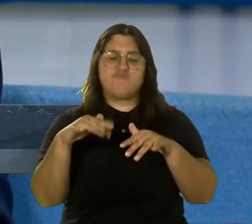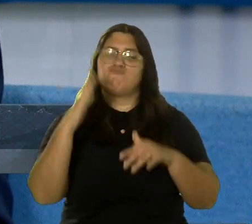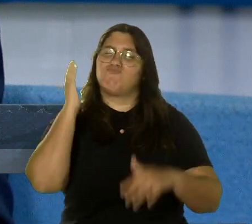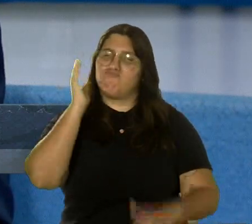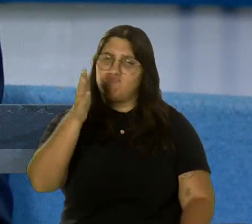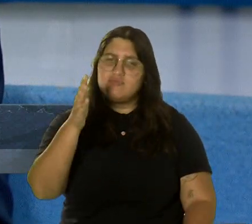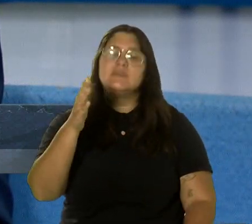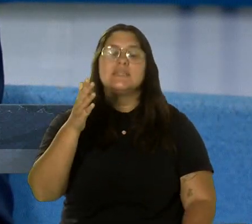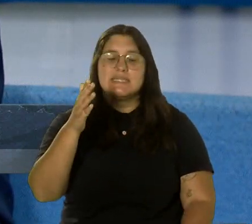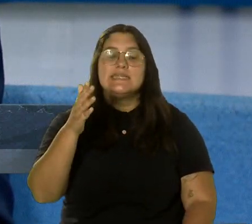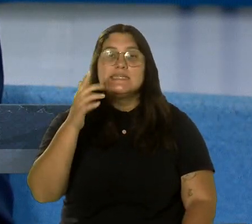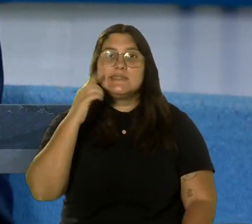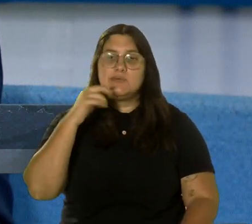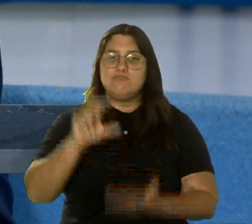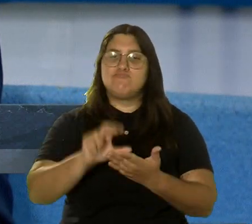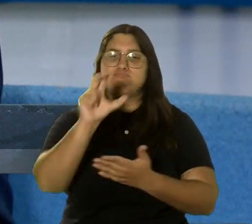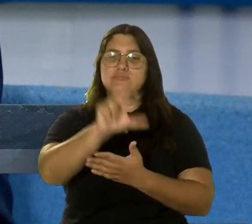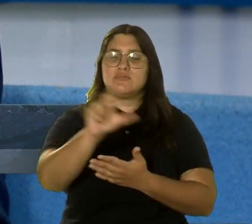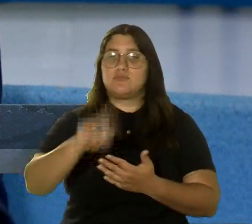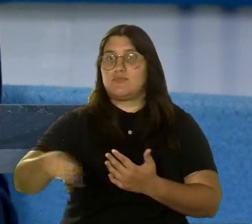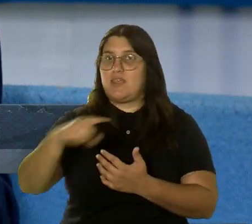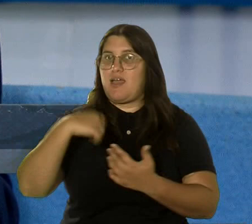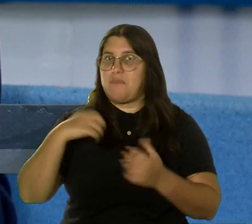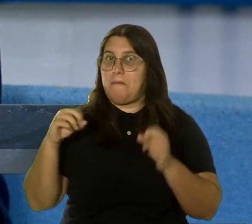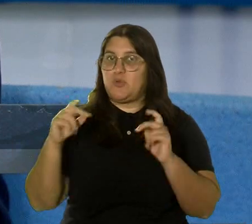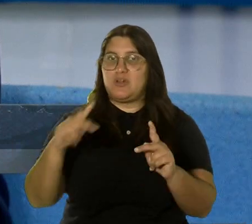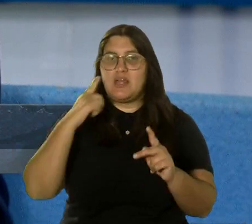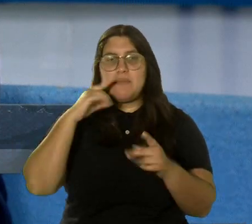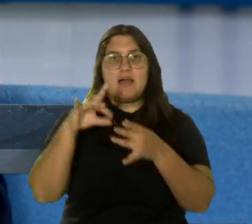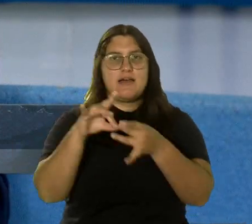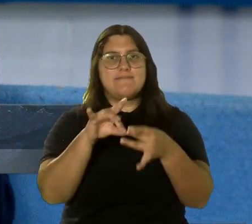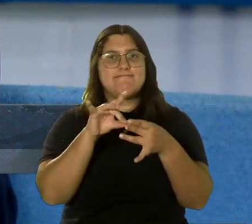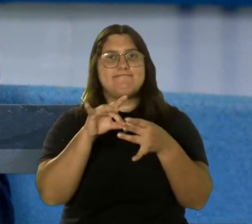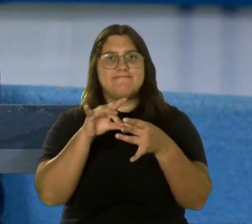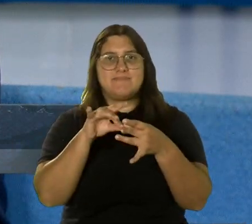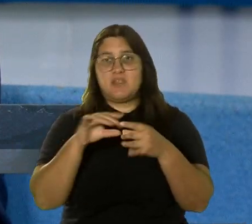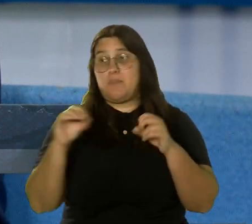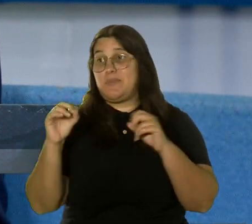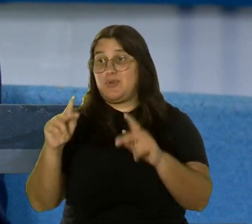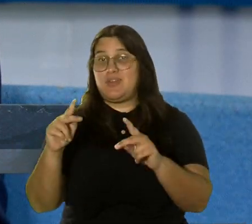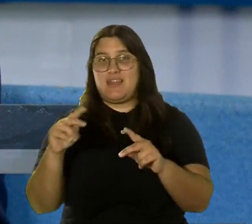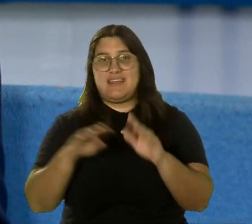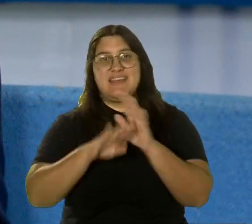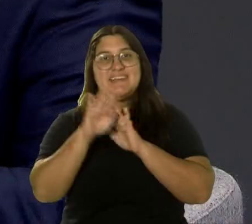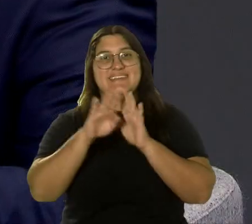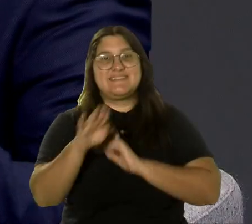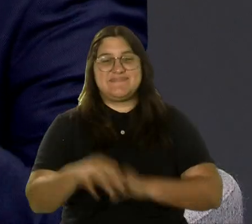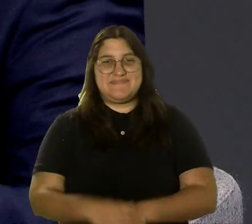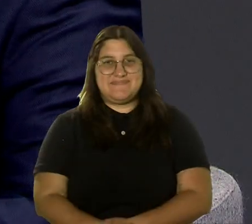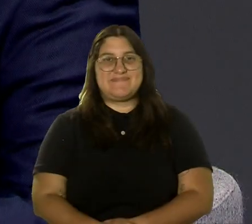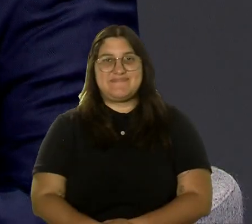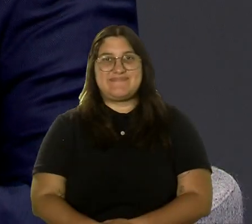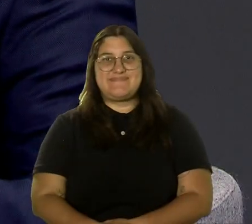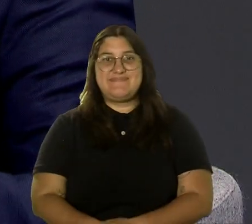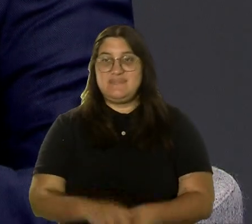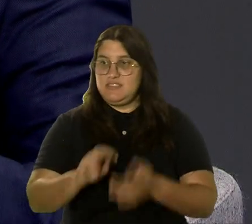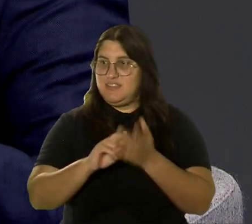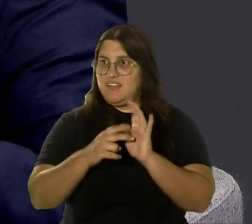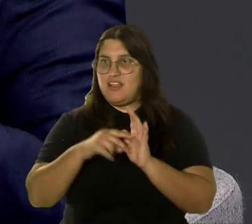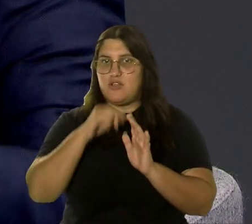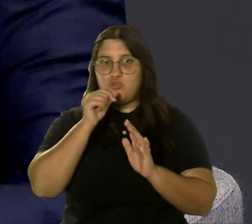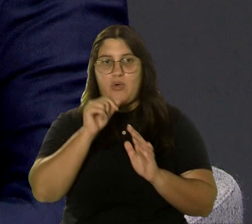que su empresa necesita y es una gran oportunidad de establecer relaciones y oportunidades de crecimiento. Es decir, que no es llegar para